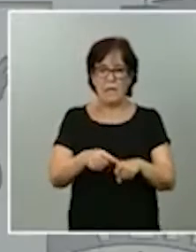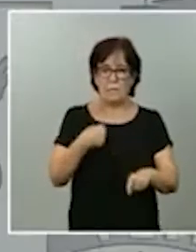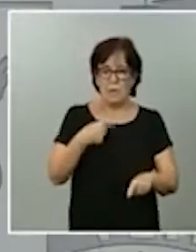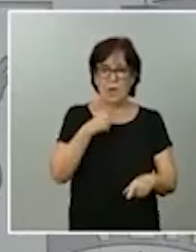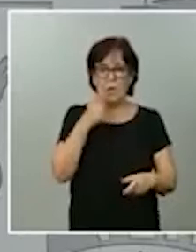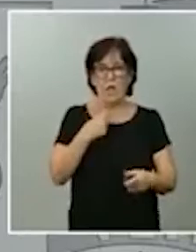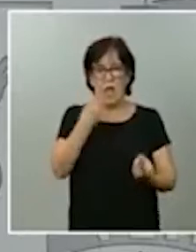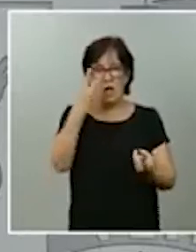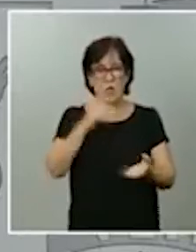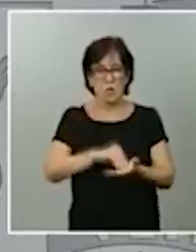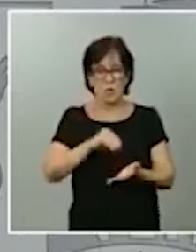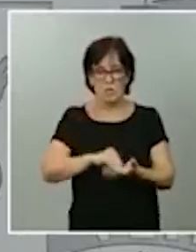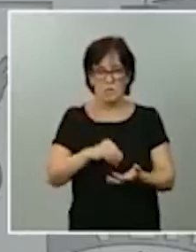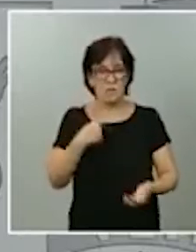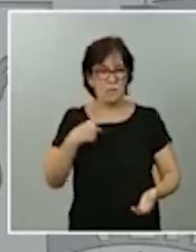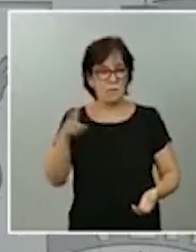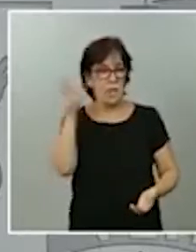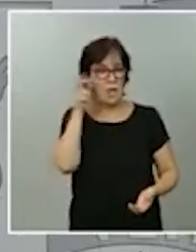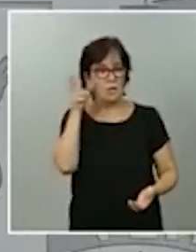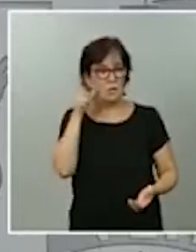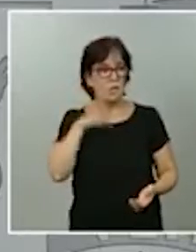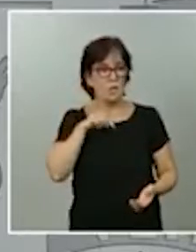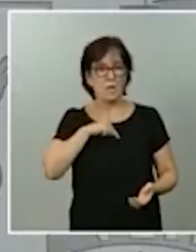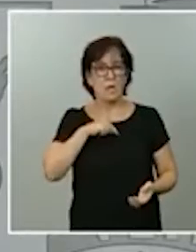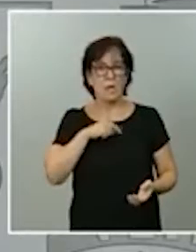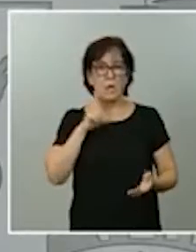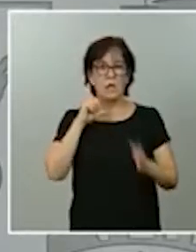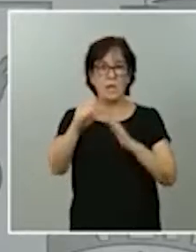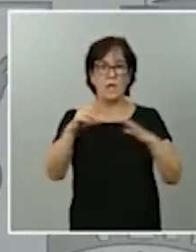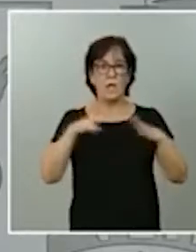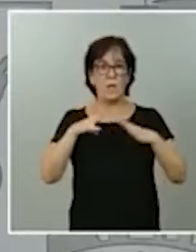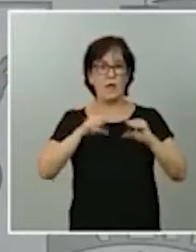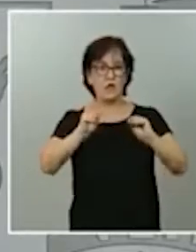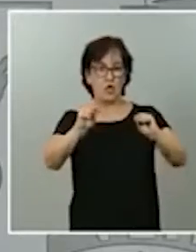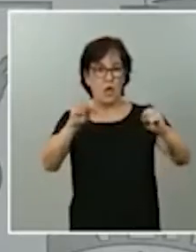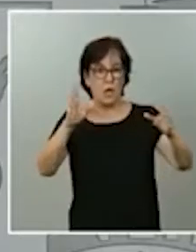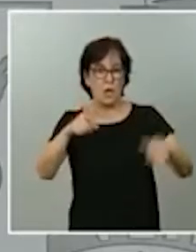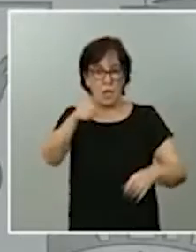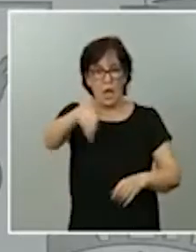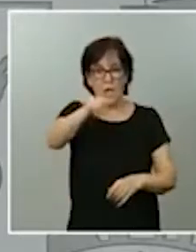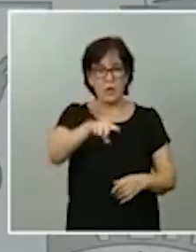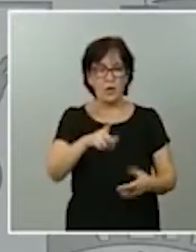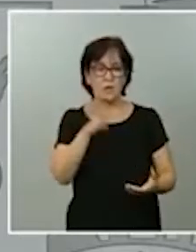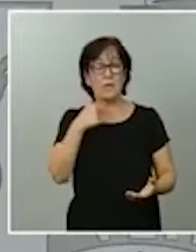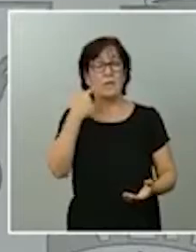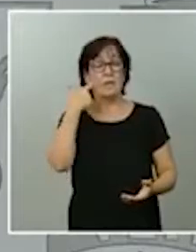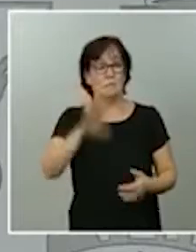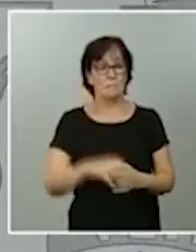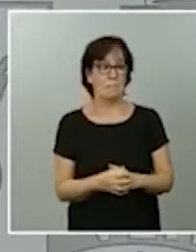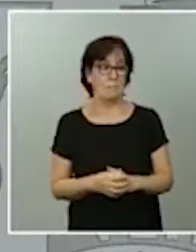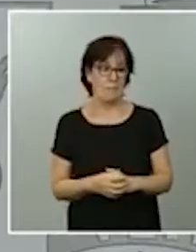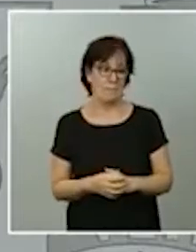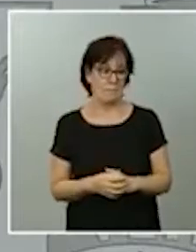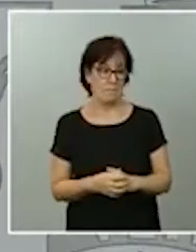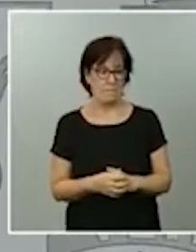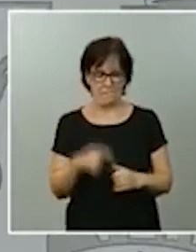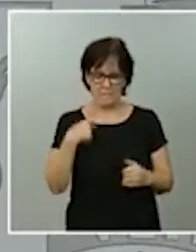los escucho, me da la sensación de que quienes se ido de vacaciones son ellos. Porque, fíjese, estaba yo echando